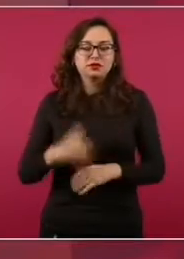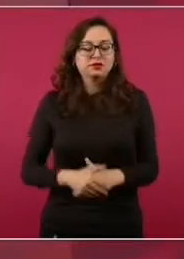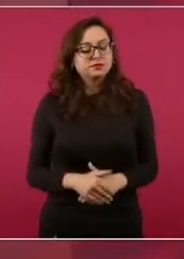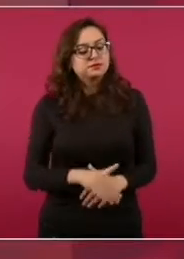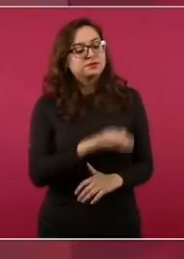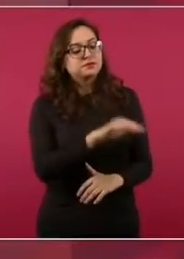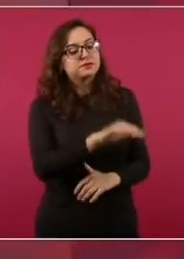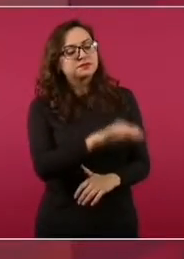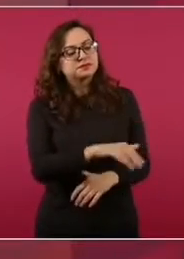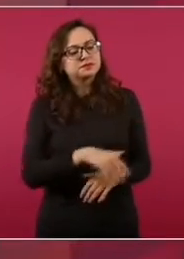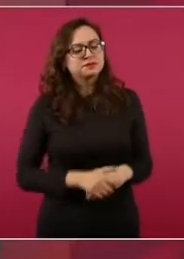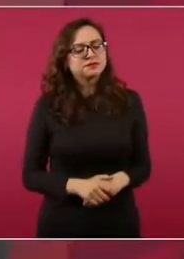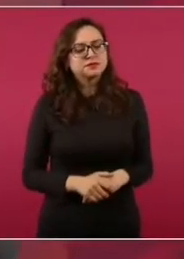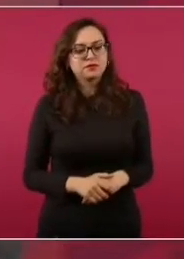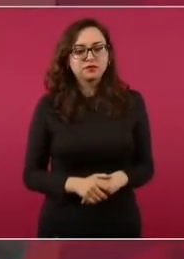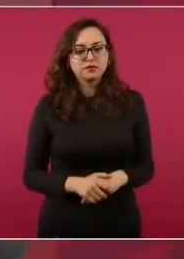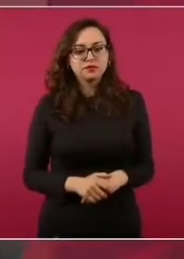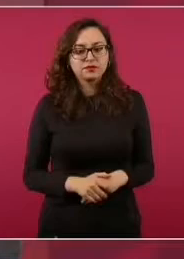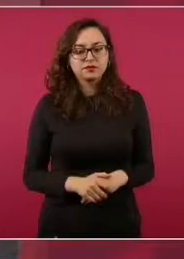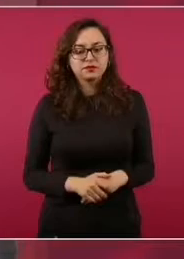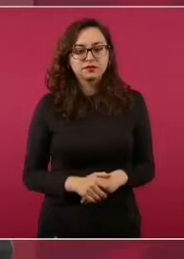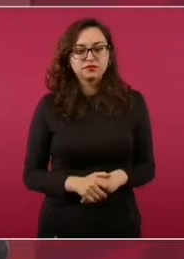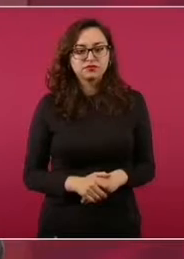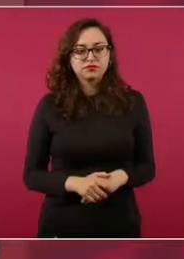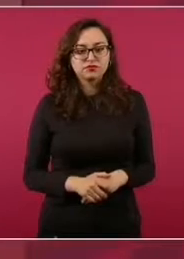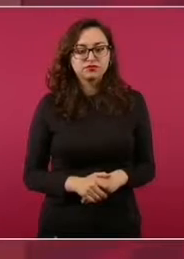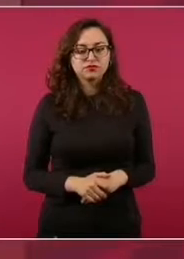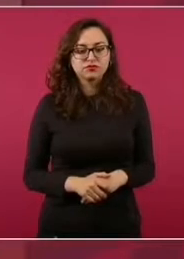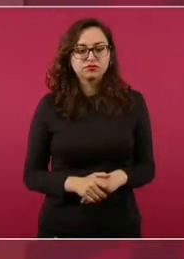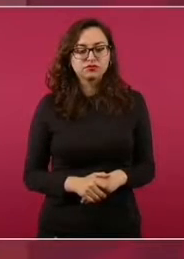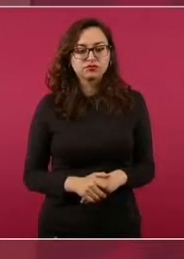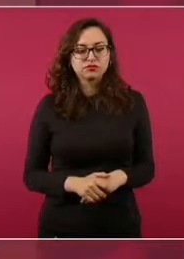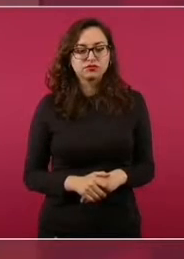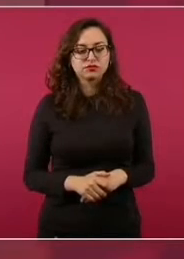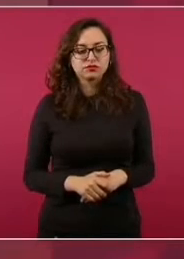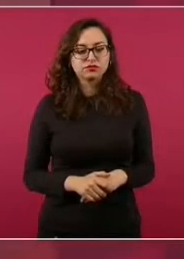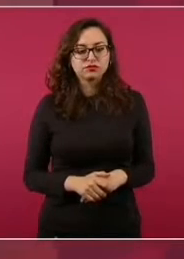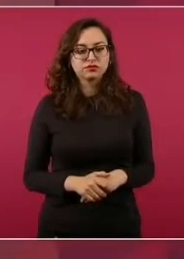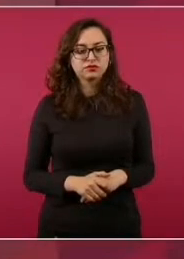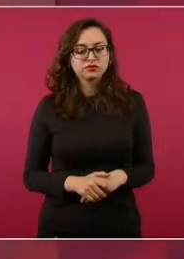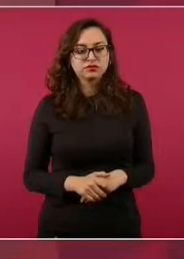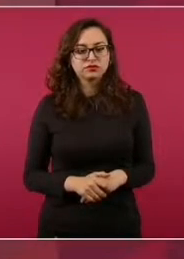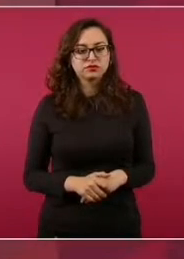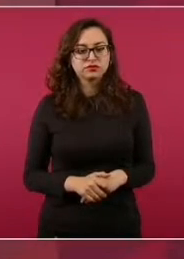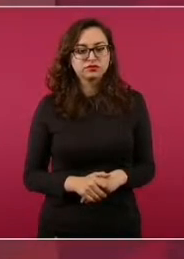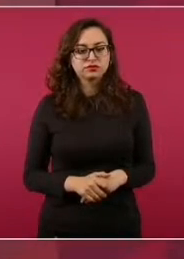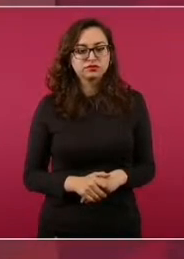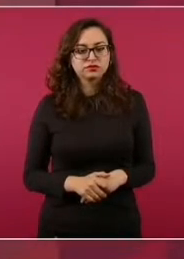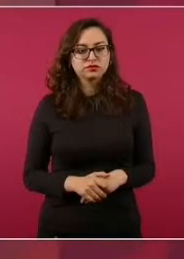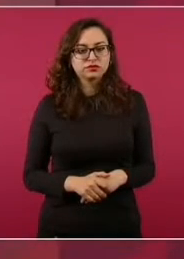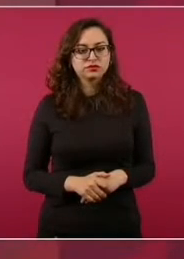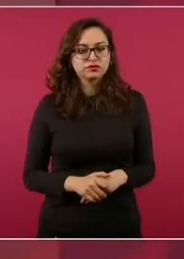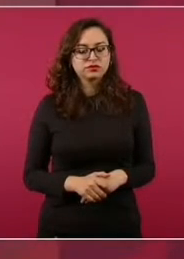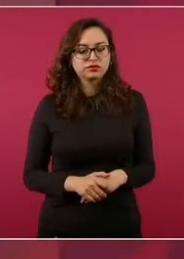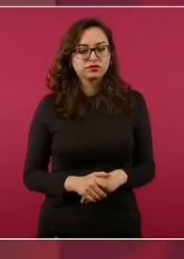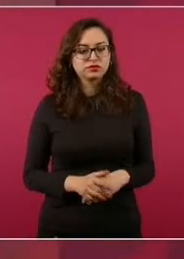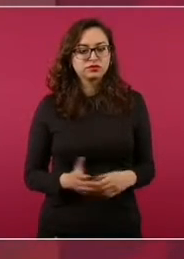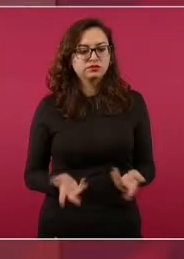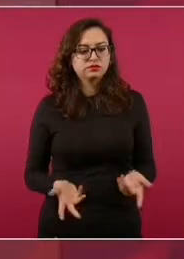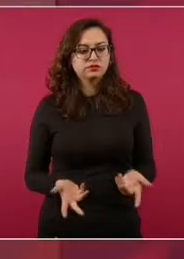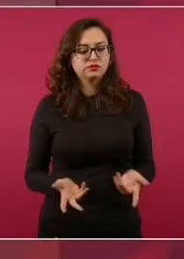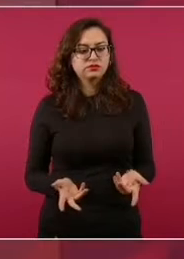oye, ¿y cómo se llevan ahora